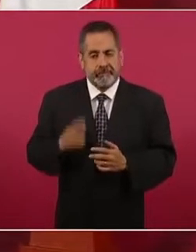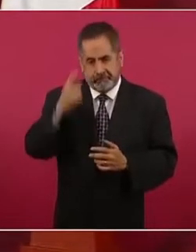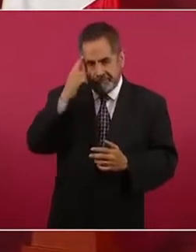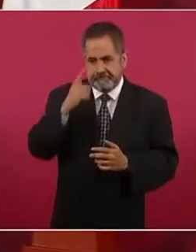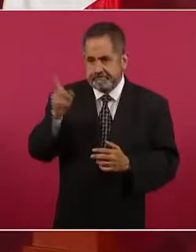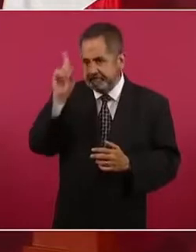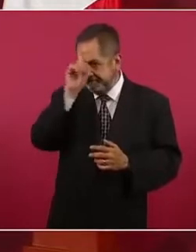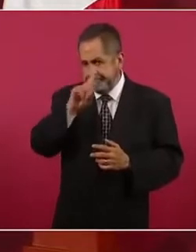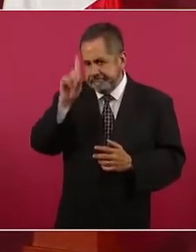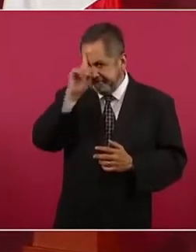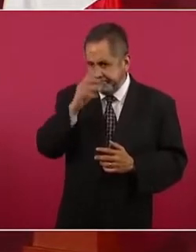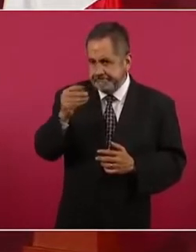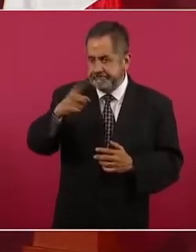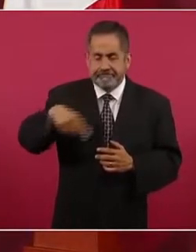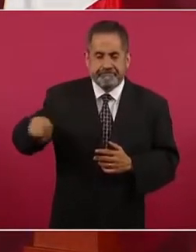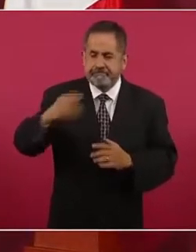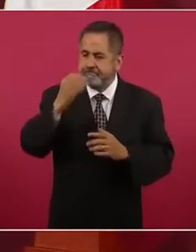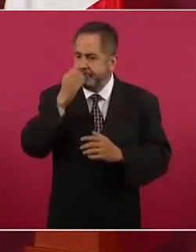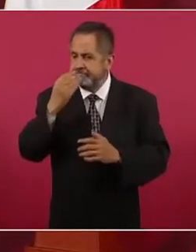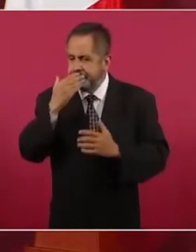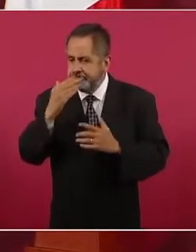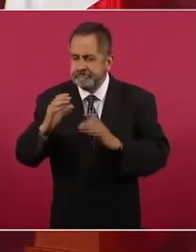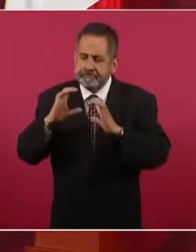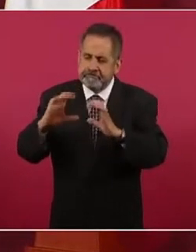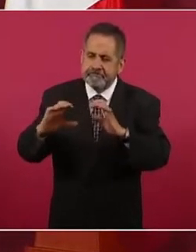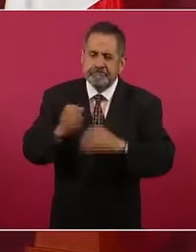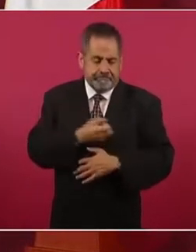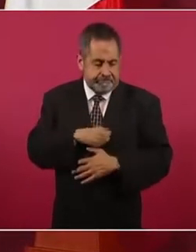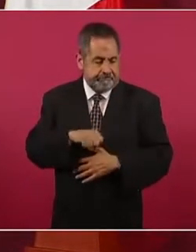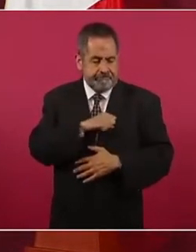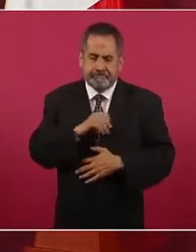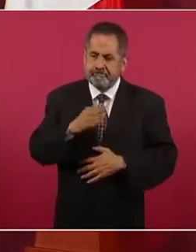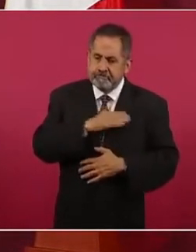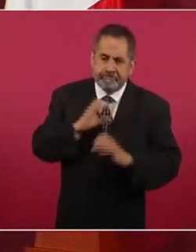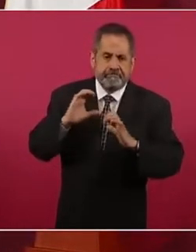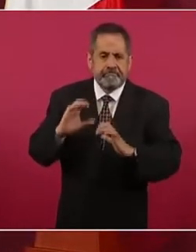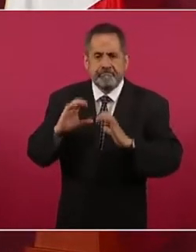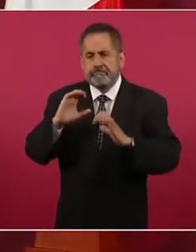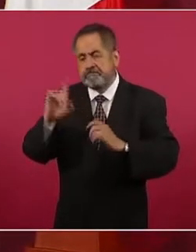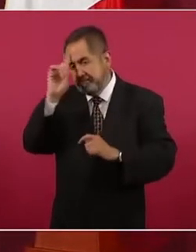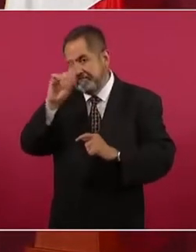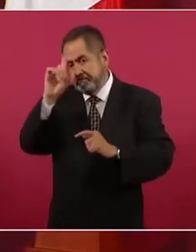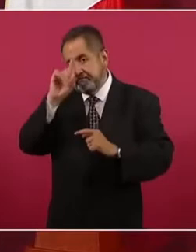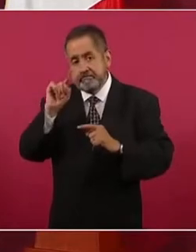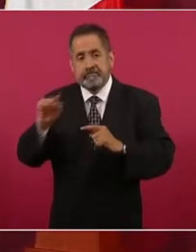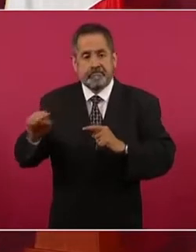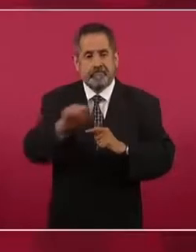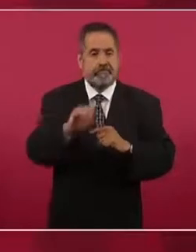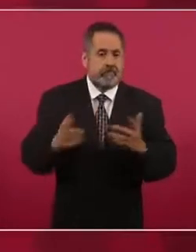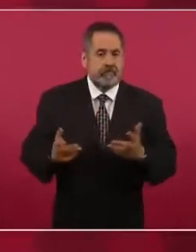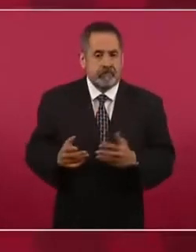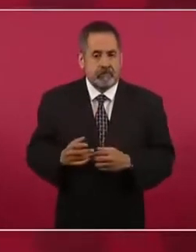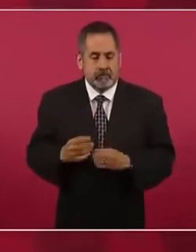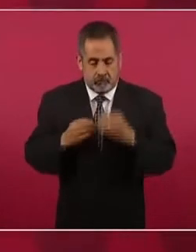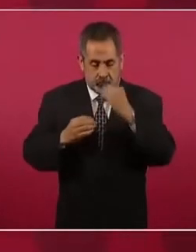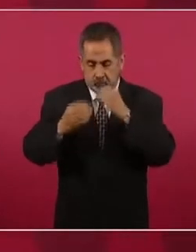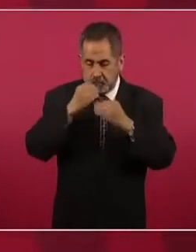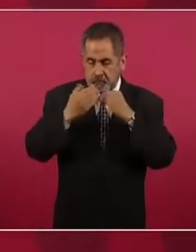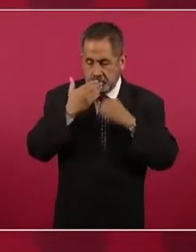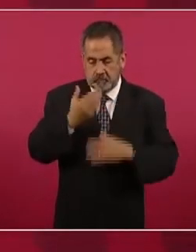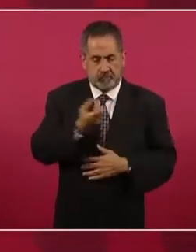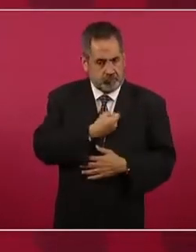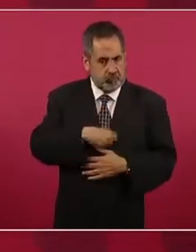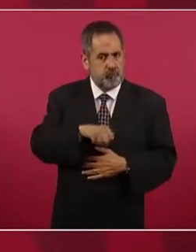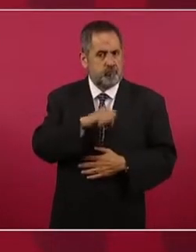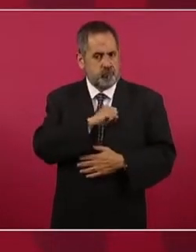orientación nutricional, de cómo comer bien, saludable.